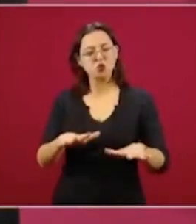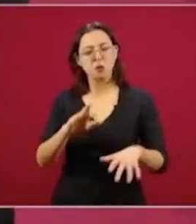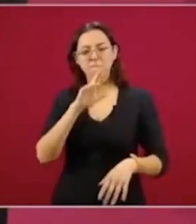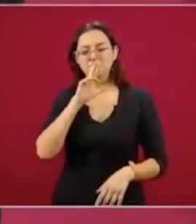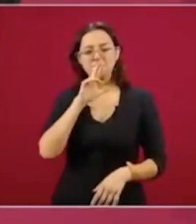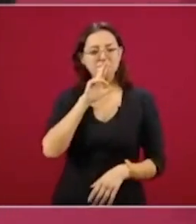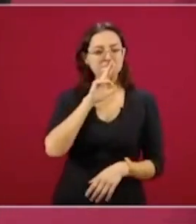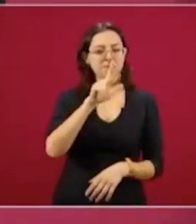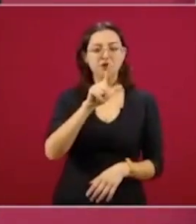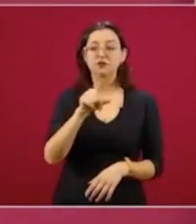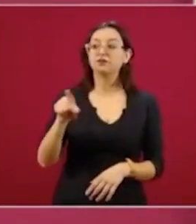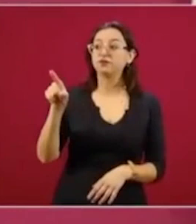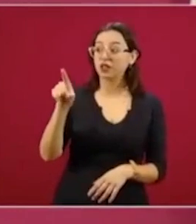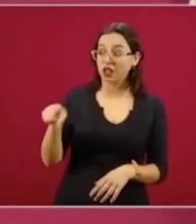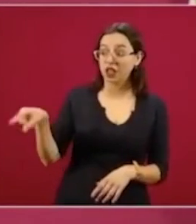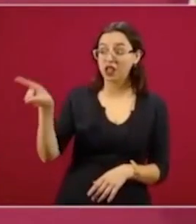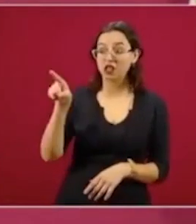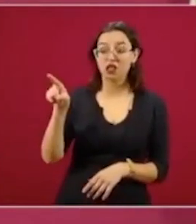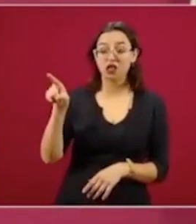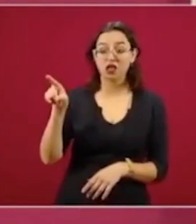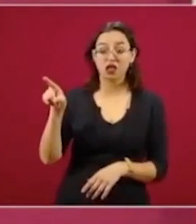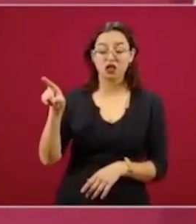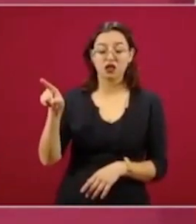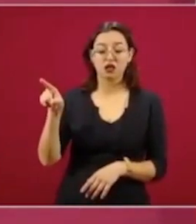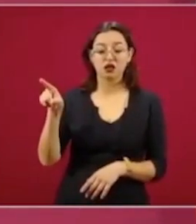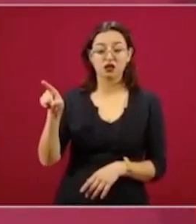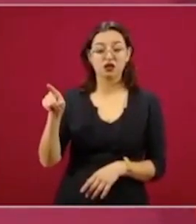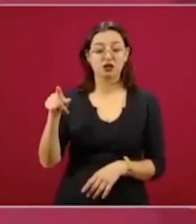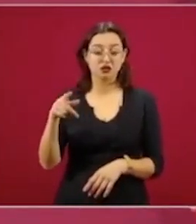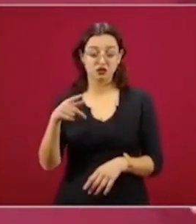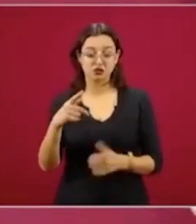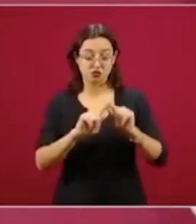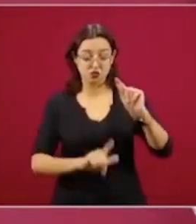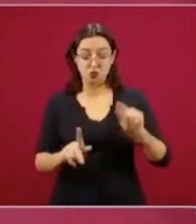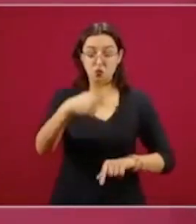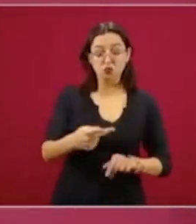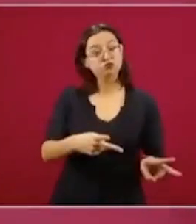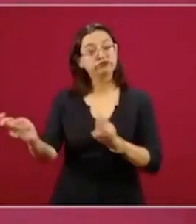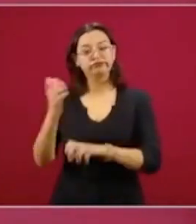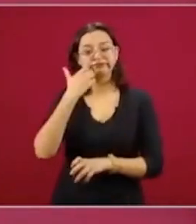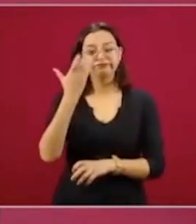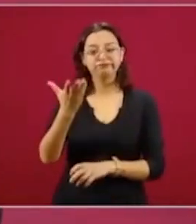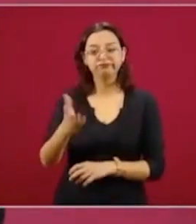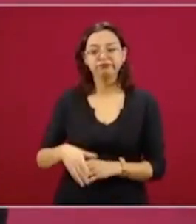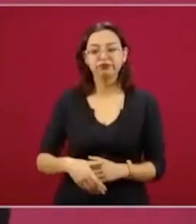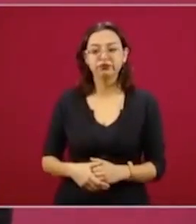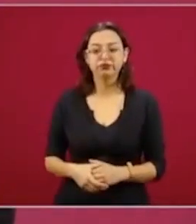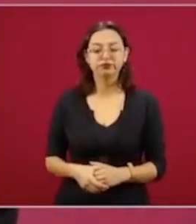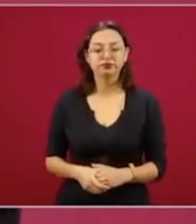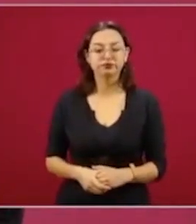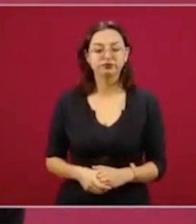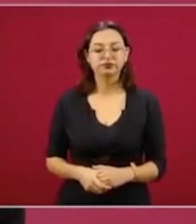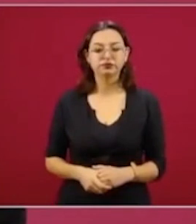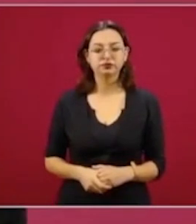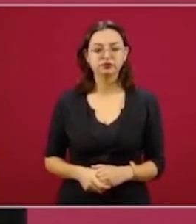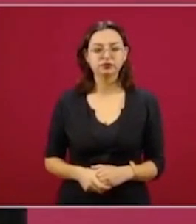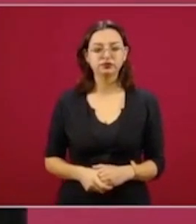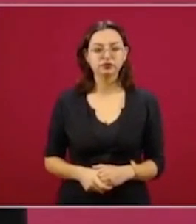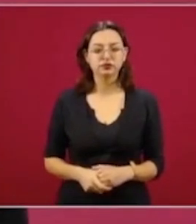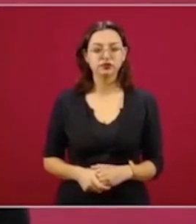arrebatar vuestra patria. Es célebre